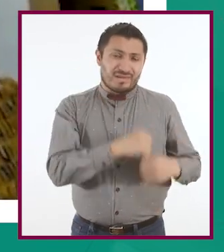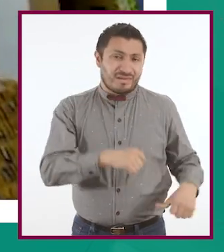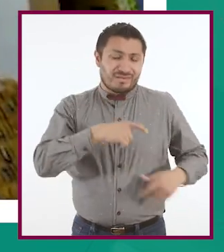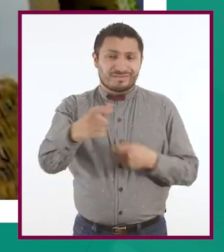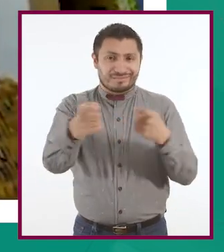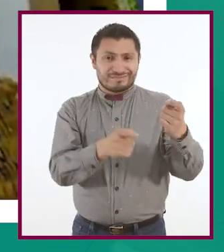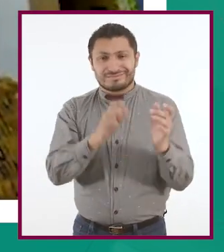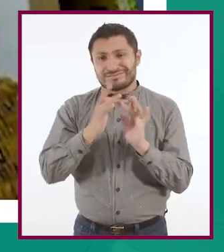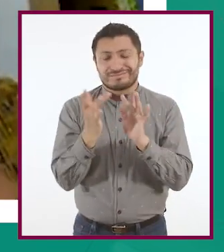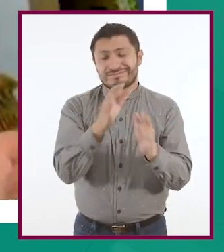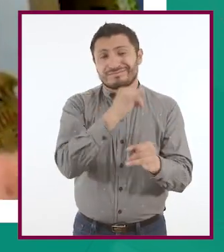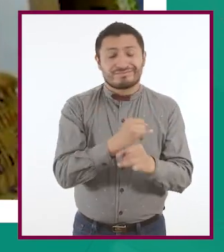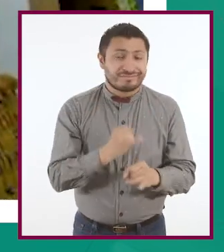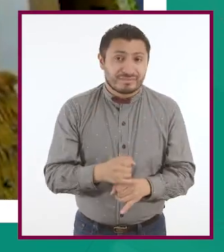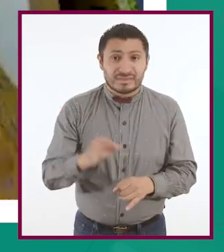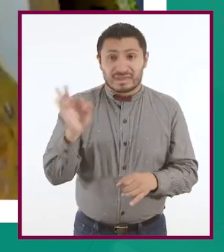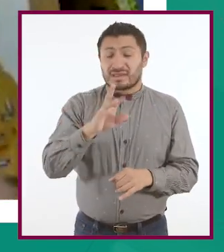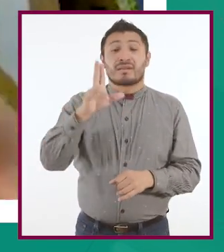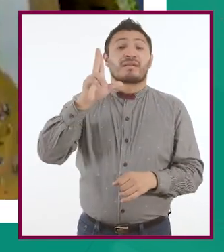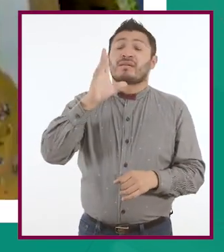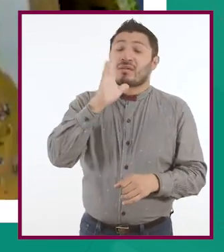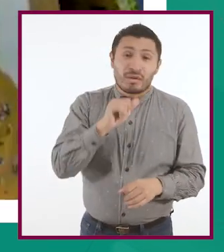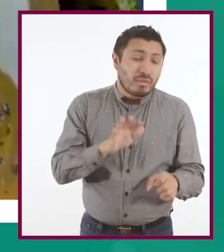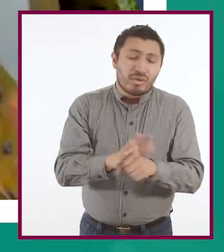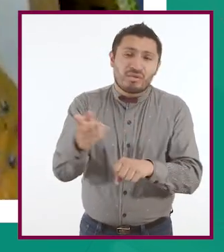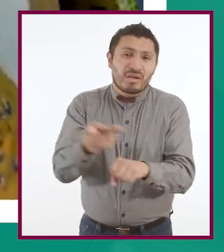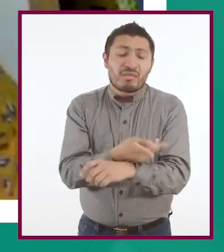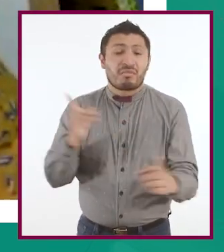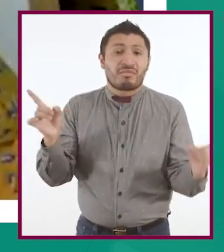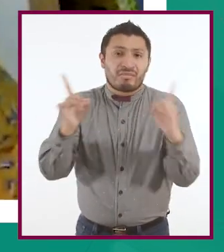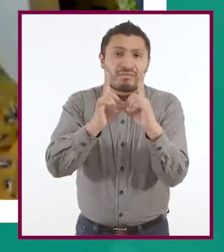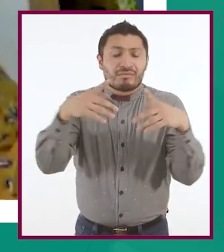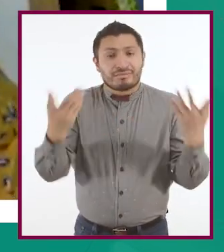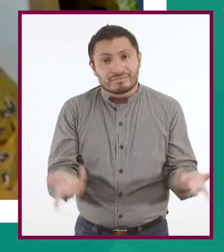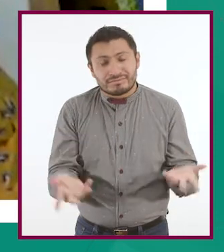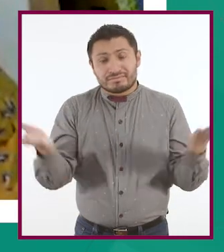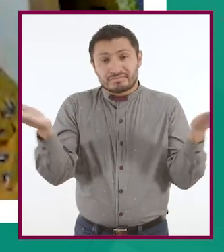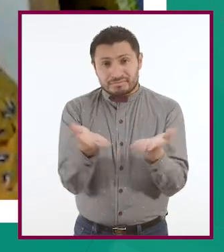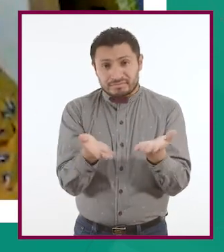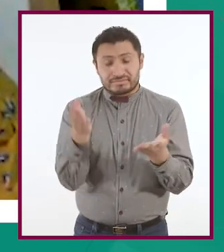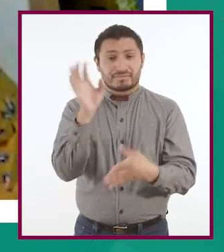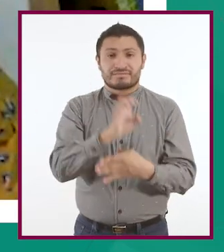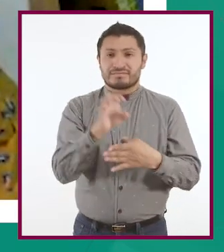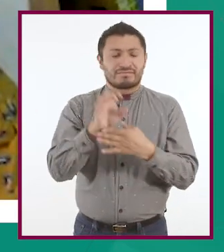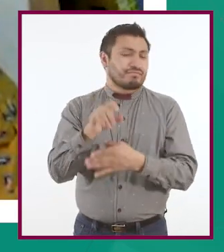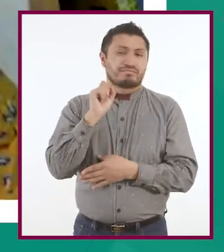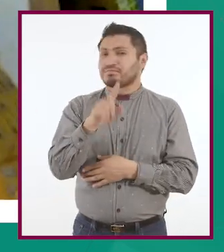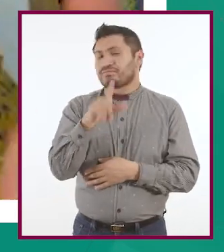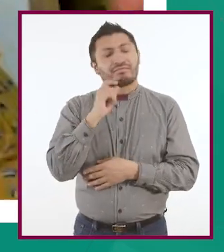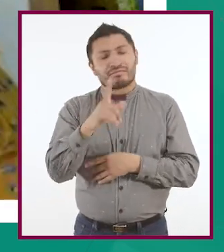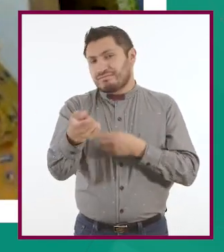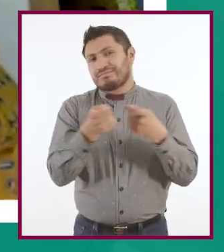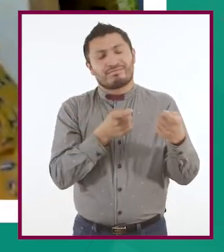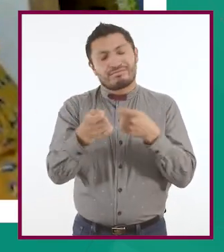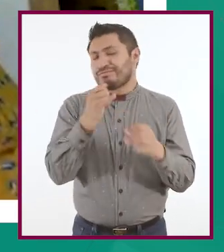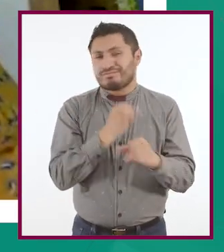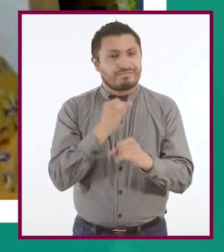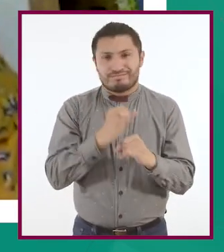sociales. Si no pueden controlar lo que pasa presencialmente, tampoco lo podrán hacer de